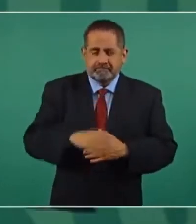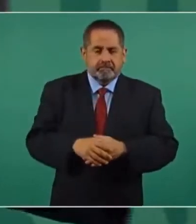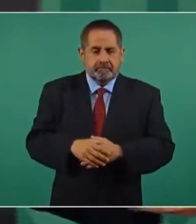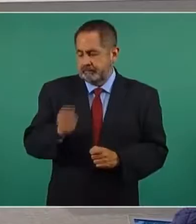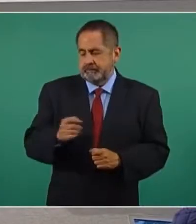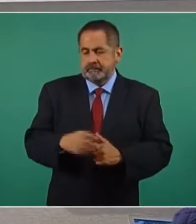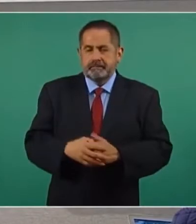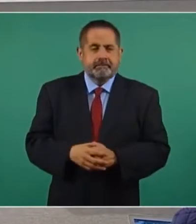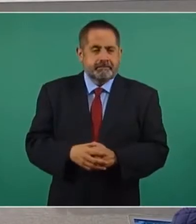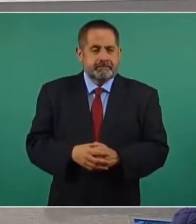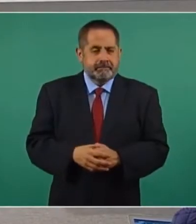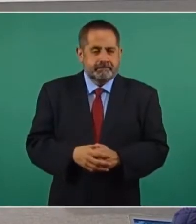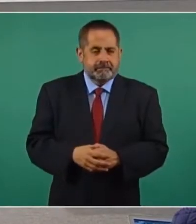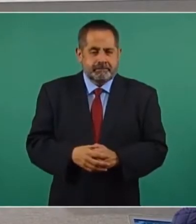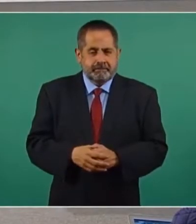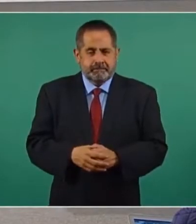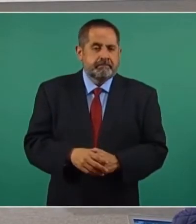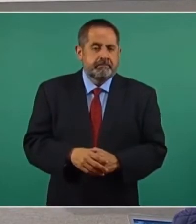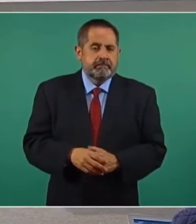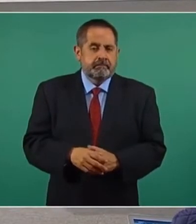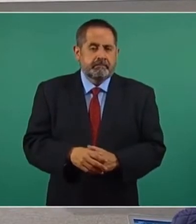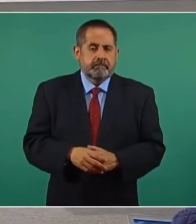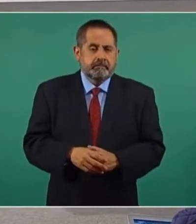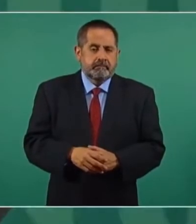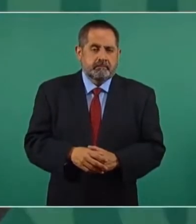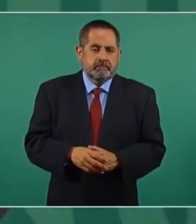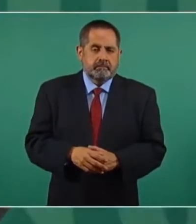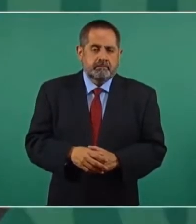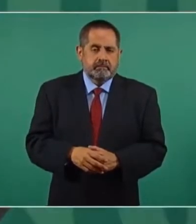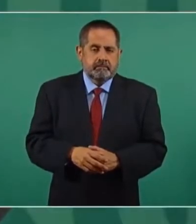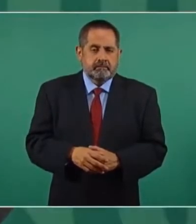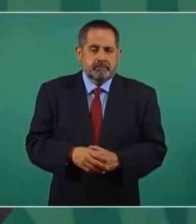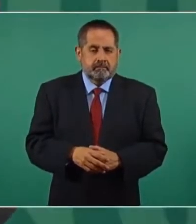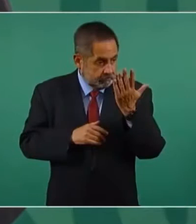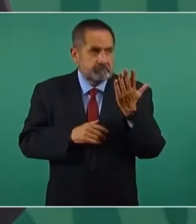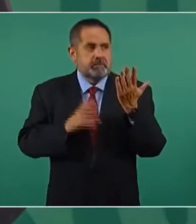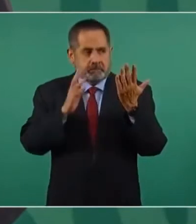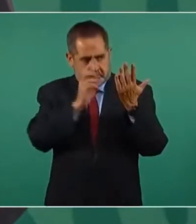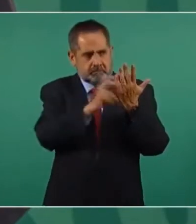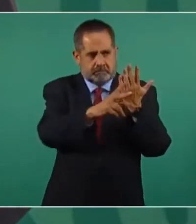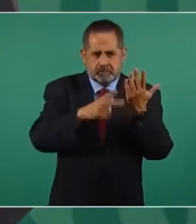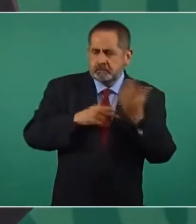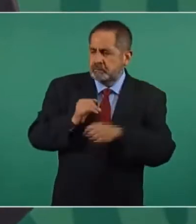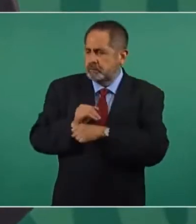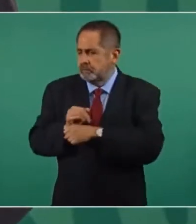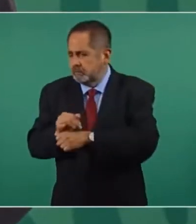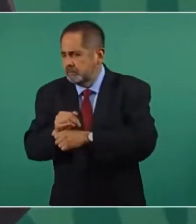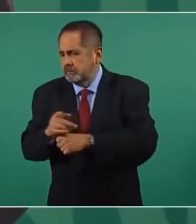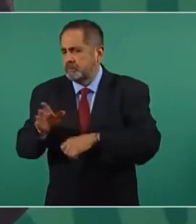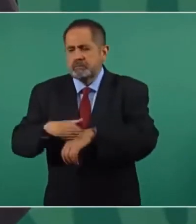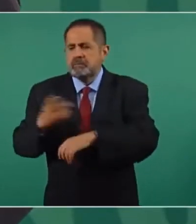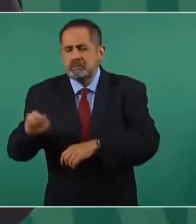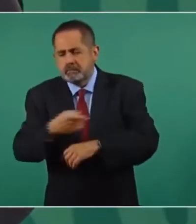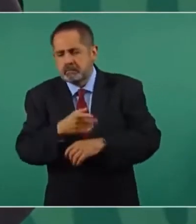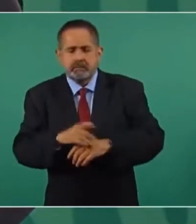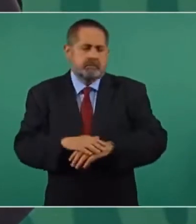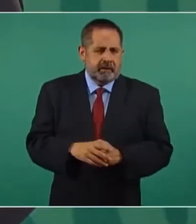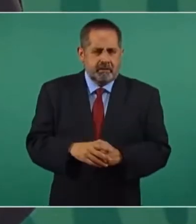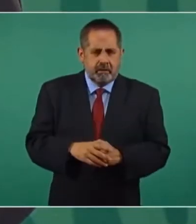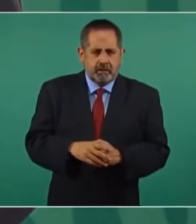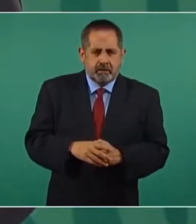pruebas, no solo iniciaríamos una investigación, sino se